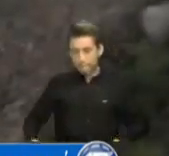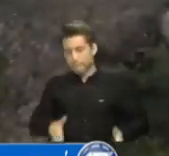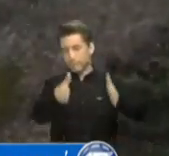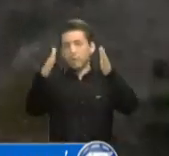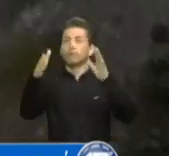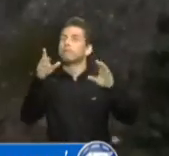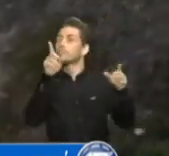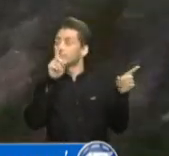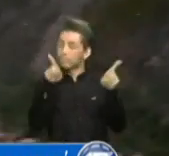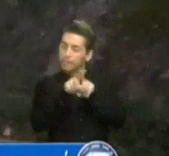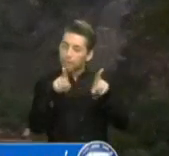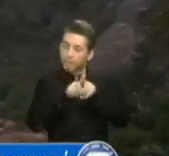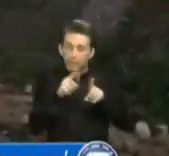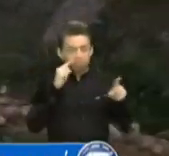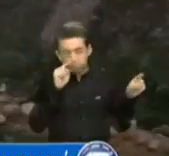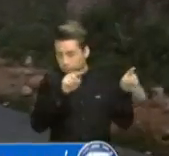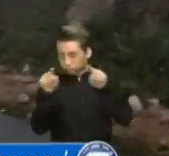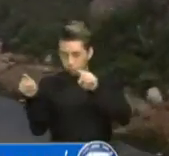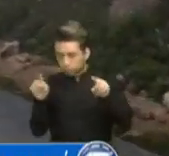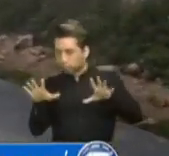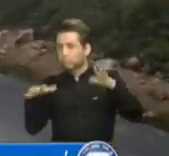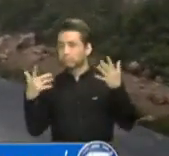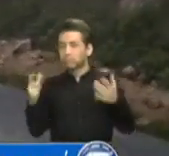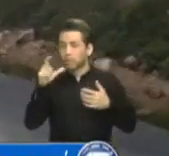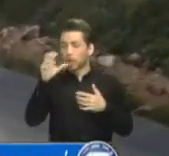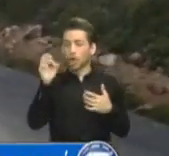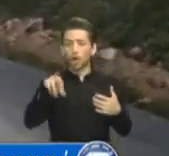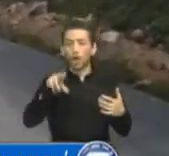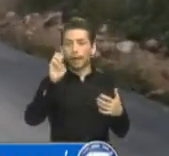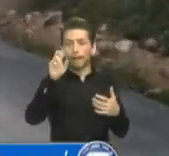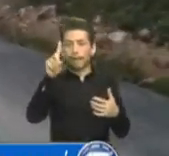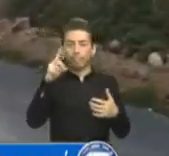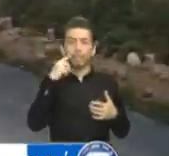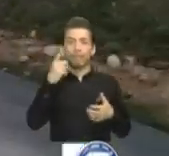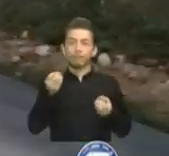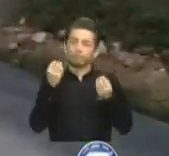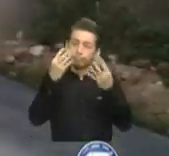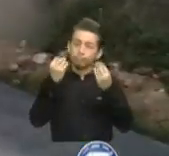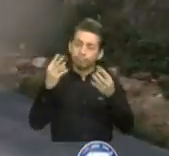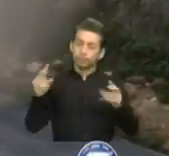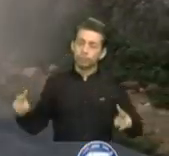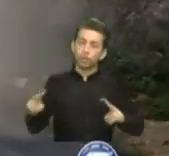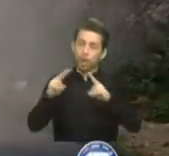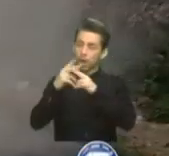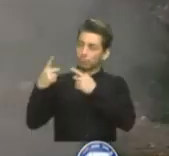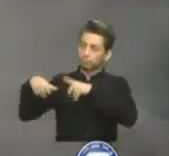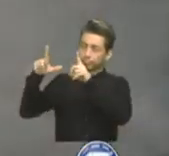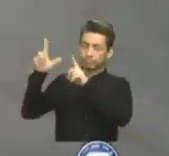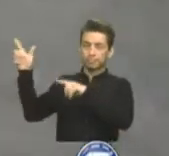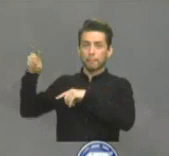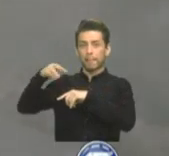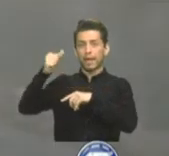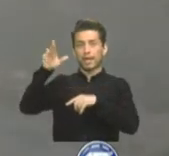evaluación del área de parte de la Conred. Desde la tierra del paisaje Zololá, reporta Mario Guzmán.